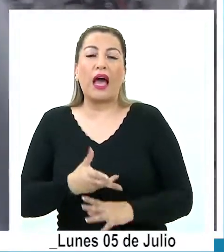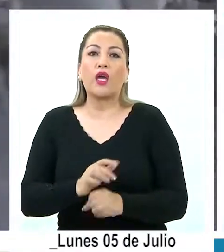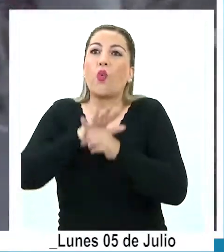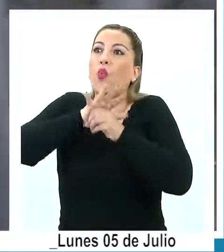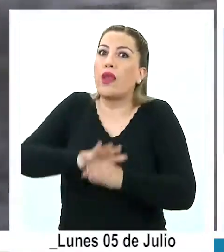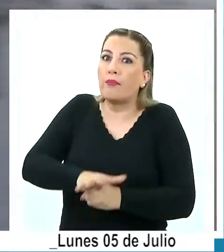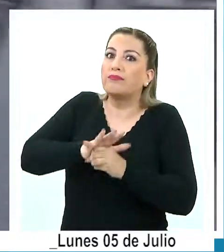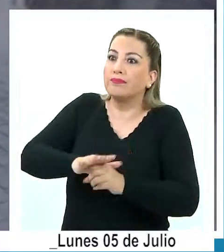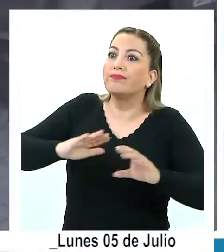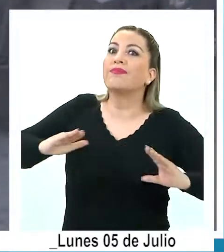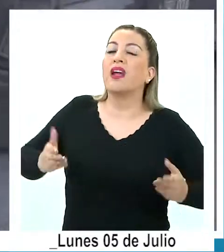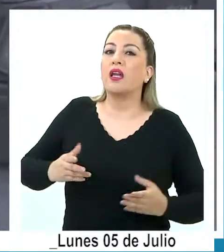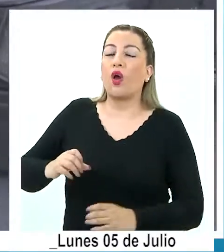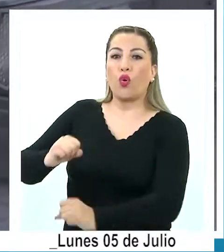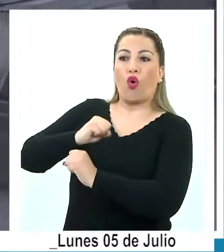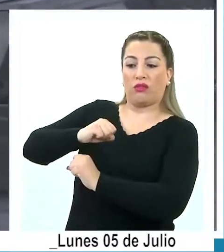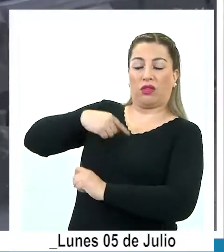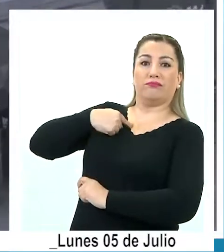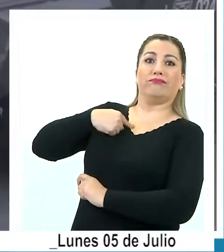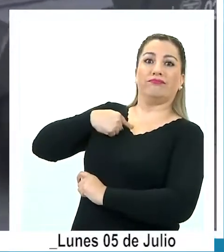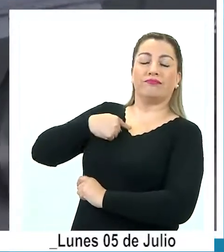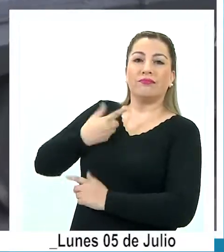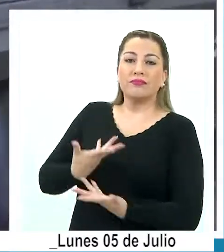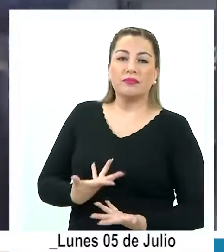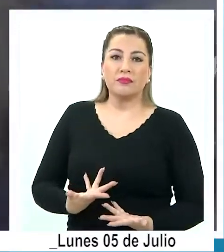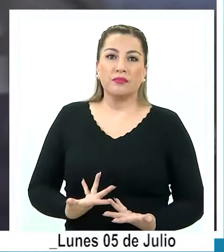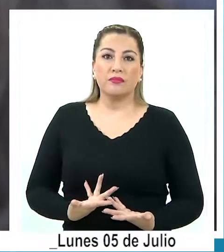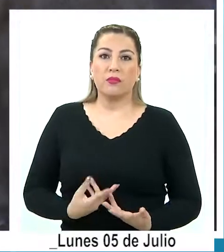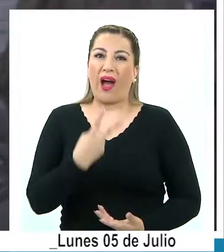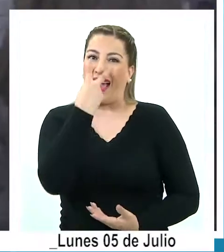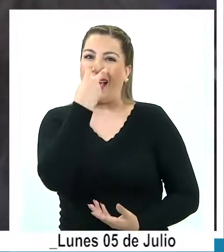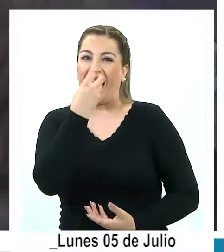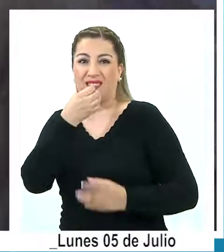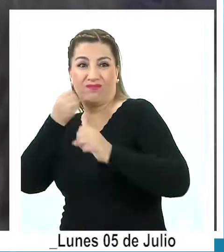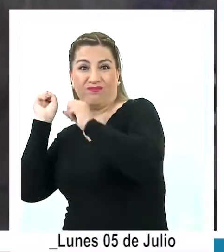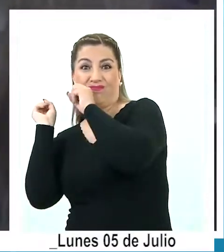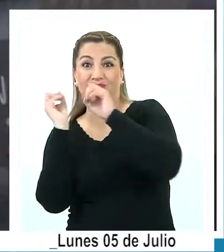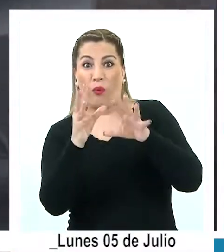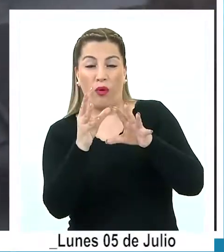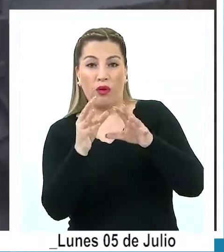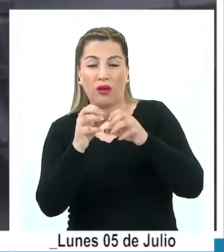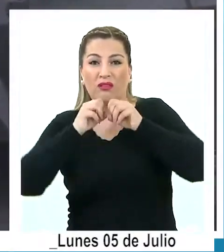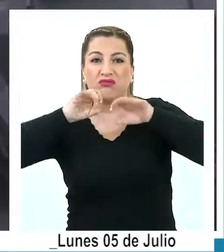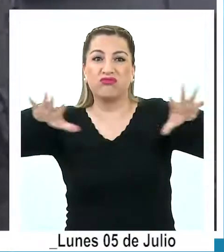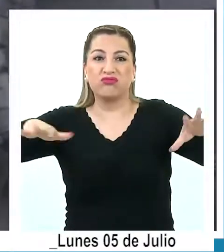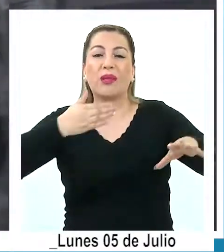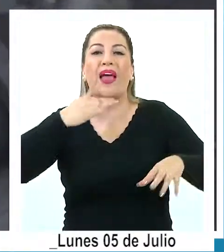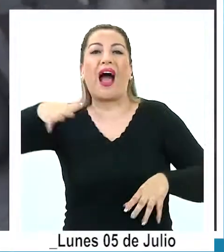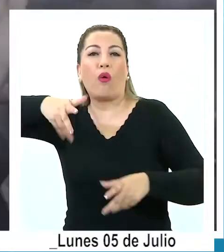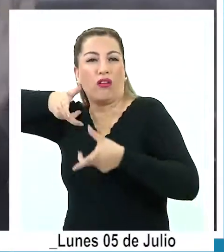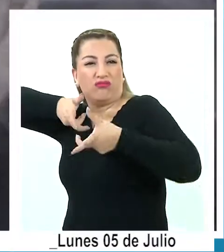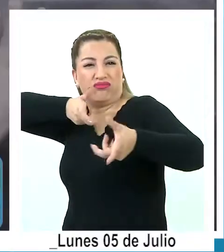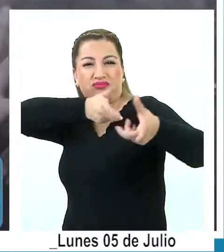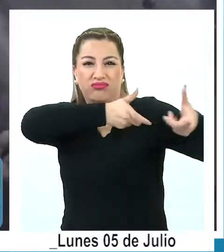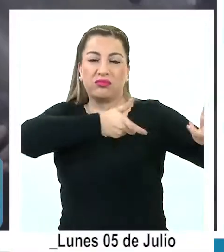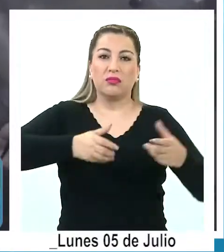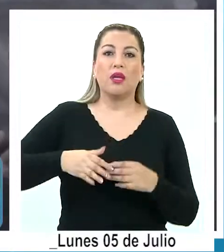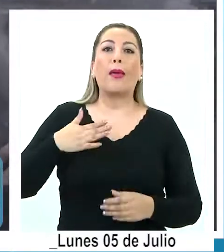hay represiones, en estos momentos hay una represión. Primero con gases lacrimógena y luego con guanaco.